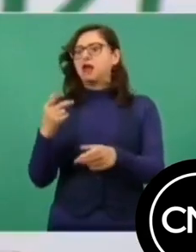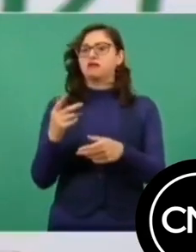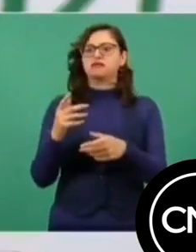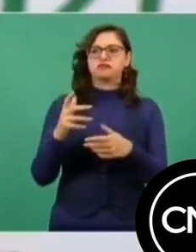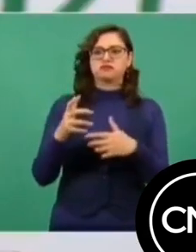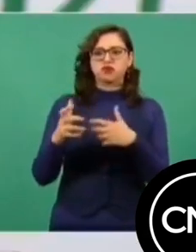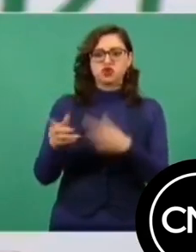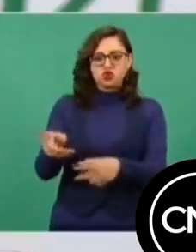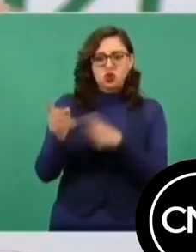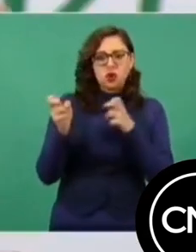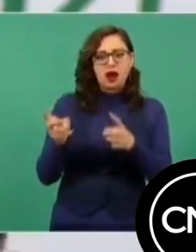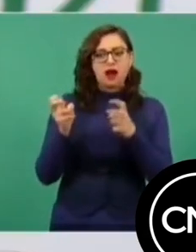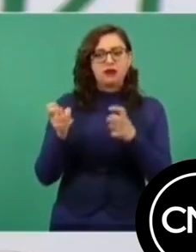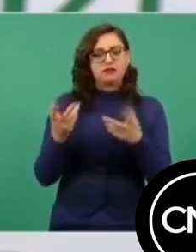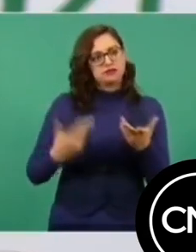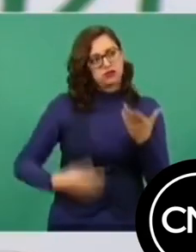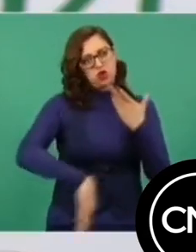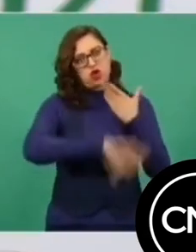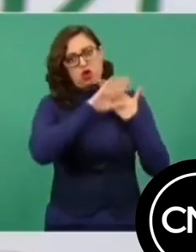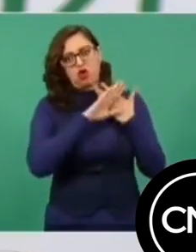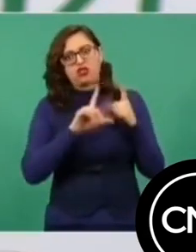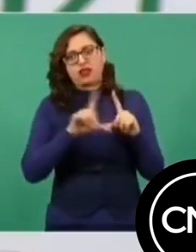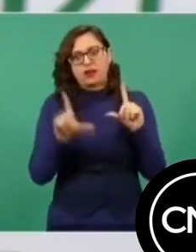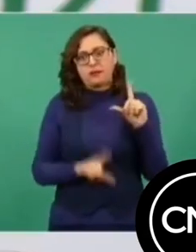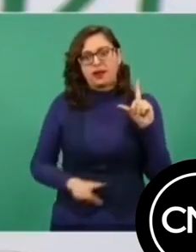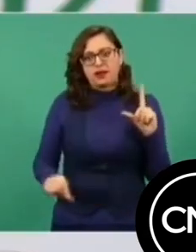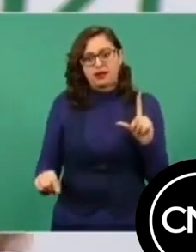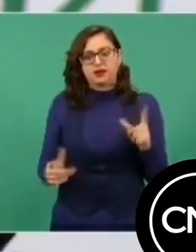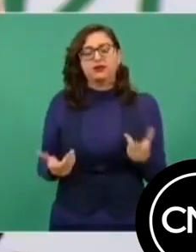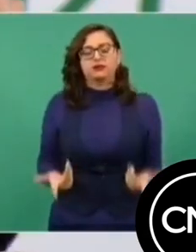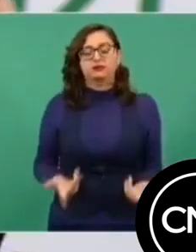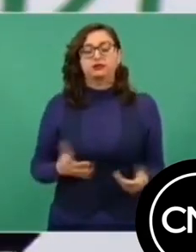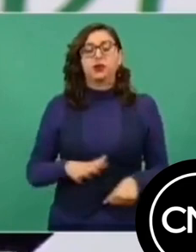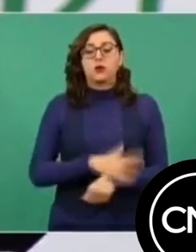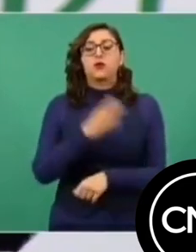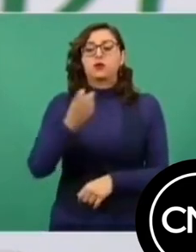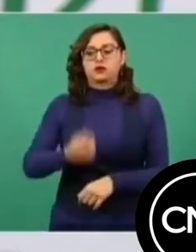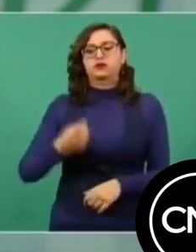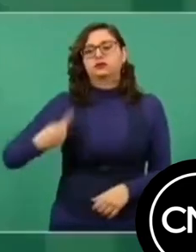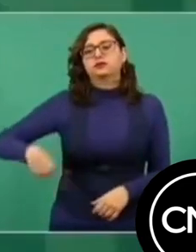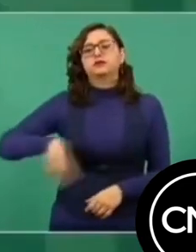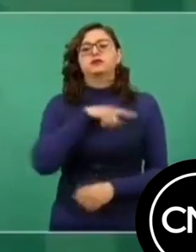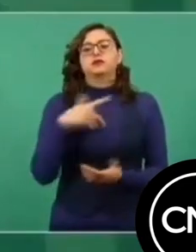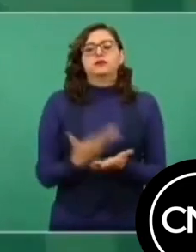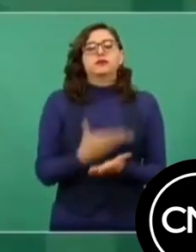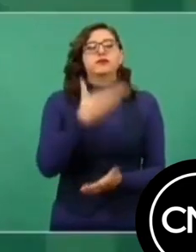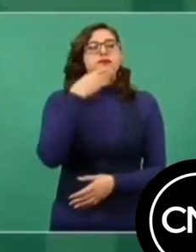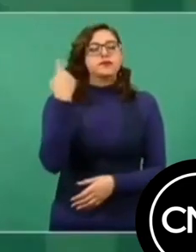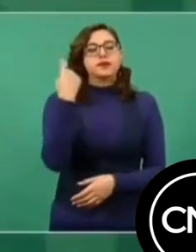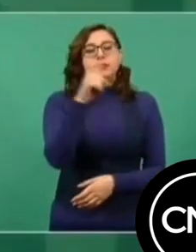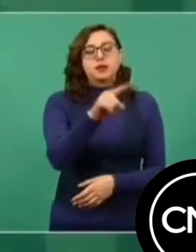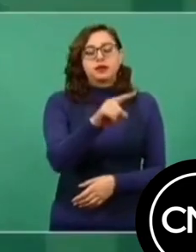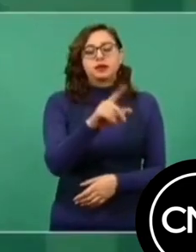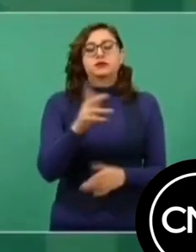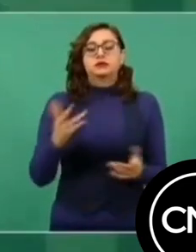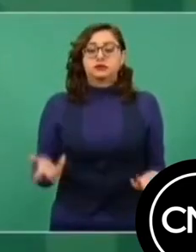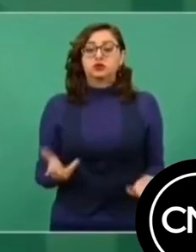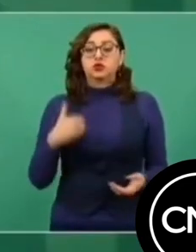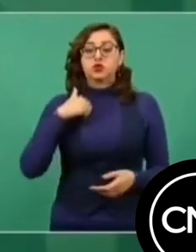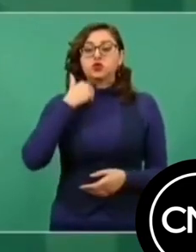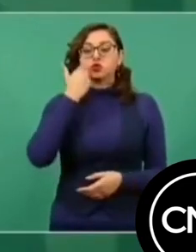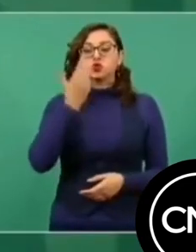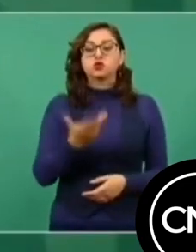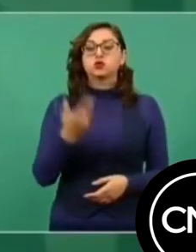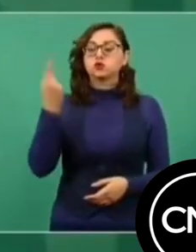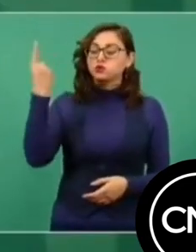Eso nos está afectando y por eso la demanda se instauró en los Estados Unidos. ¿A qué queremos llegar? A que se les ordene